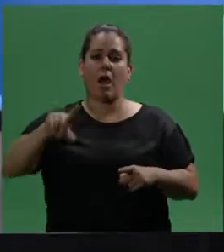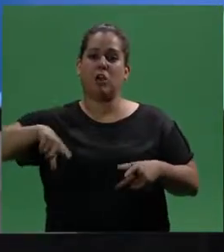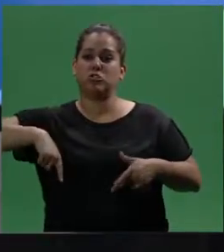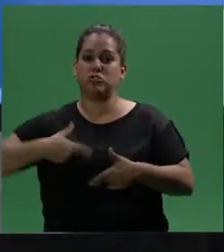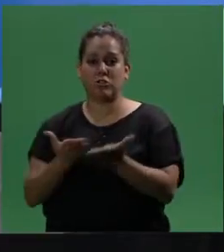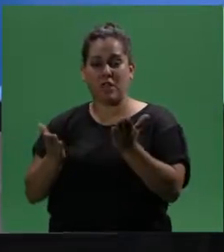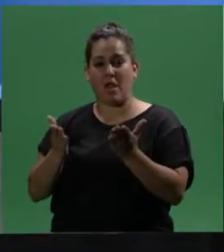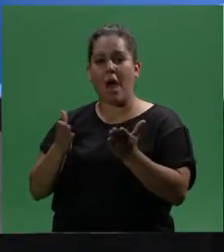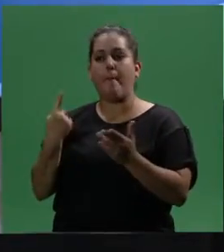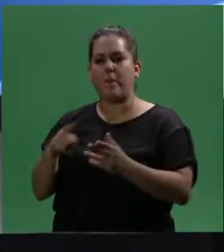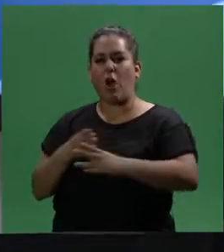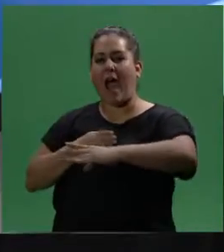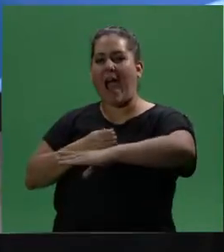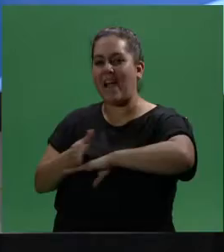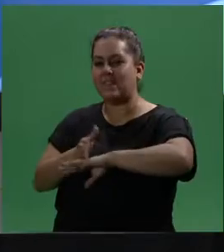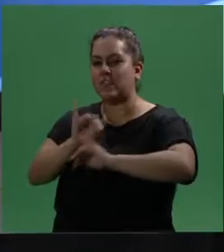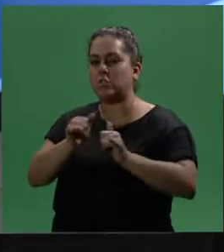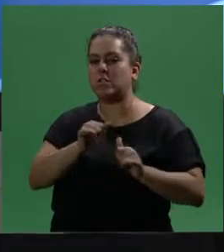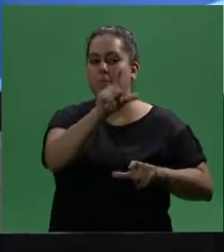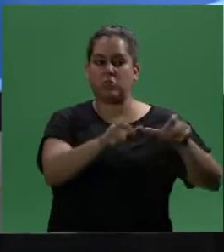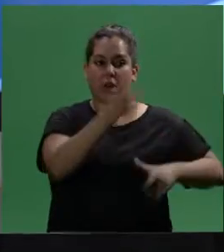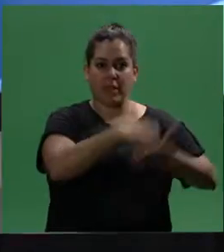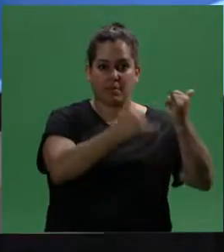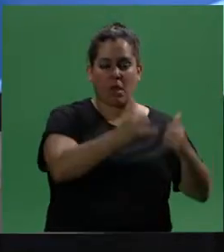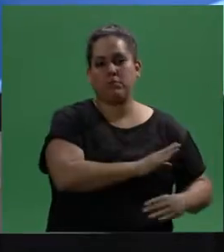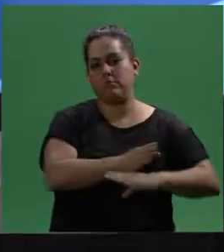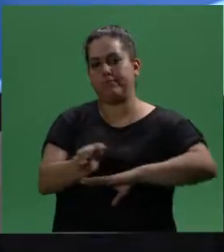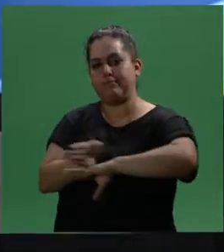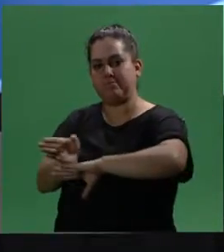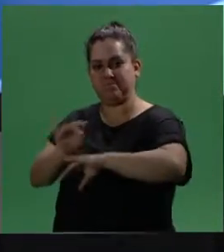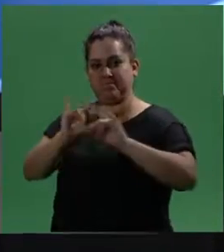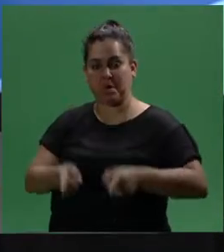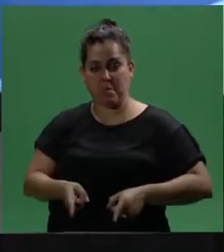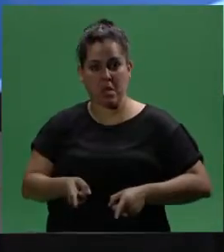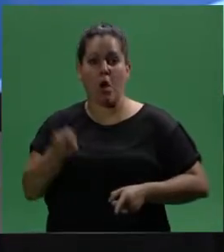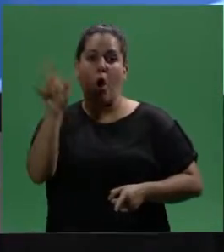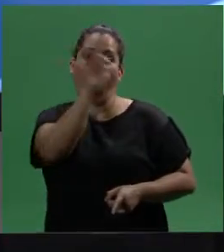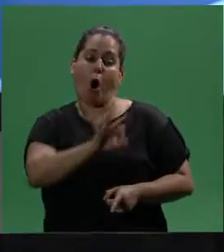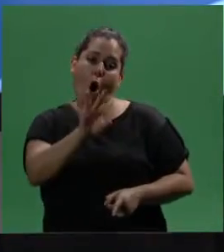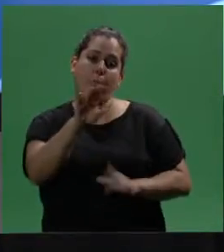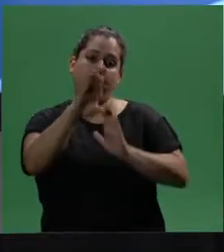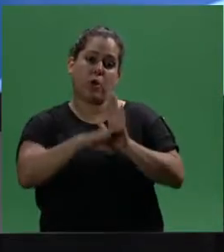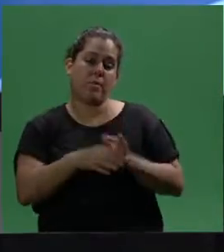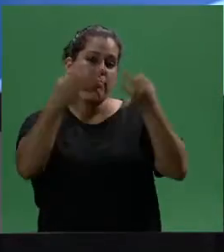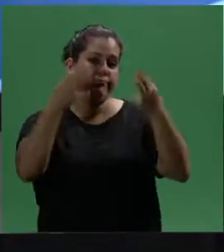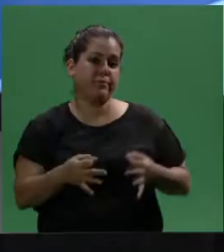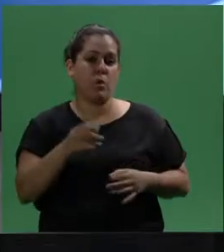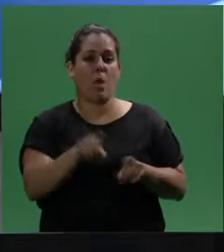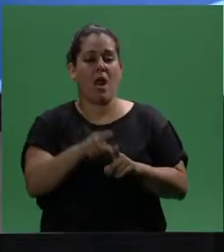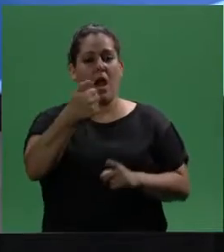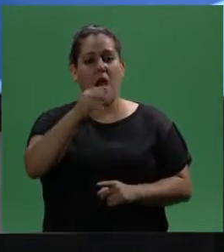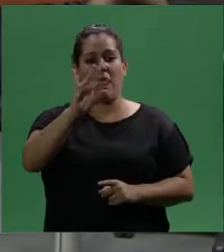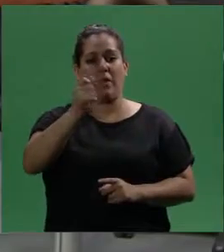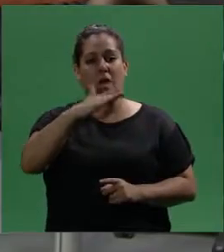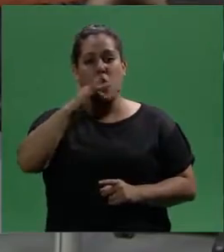toda la sociedad, pero con accesibilidad para las personas con discapacidad. Y otras veces, con programas específicos como Ada